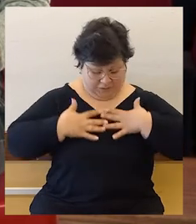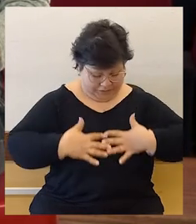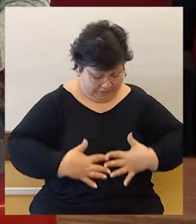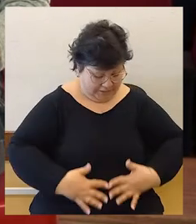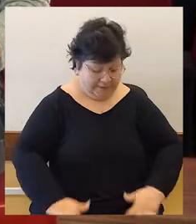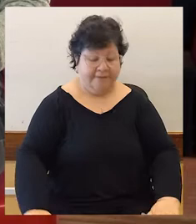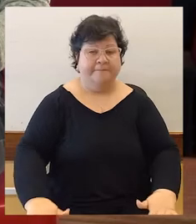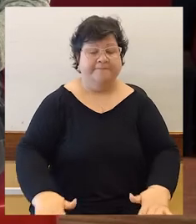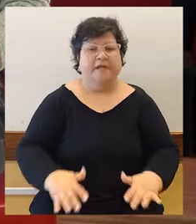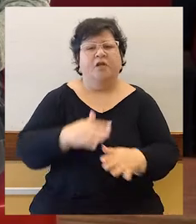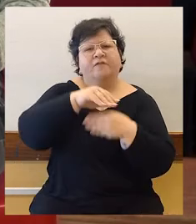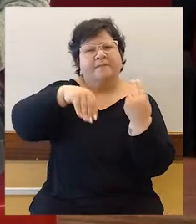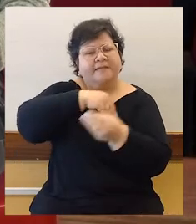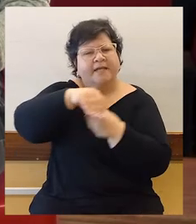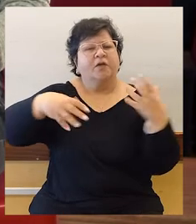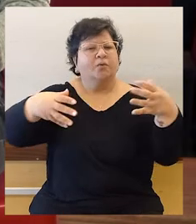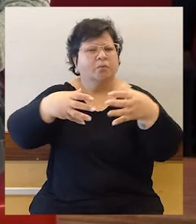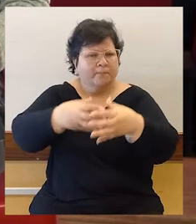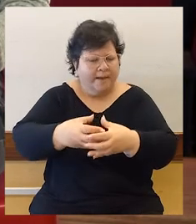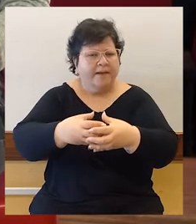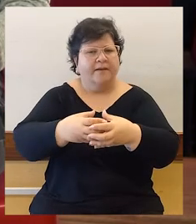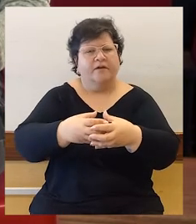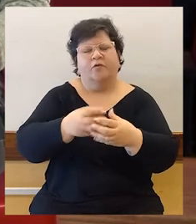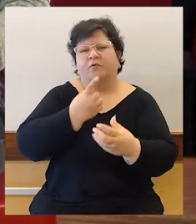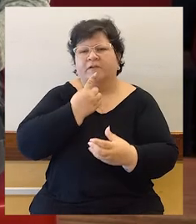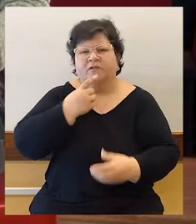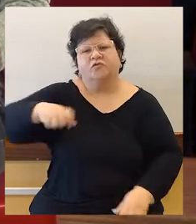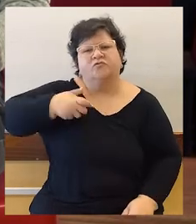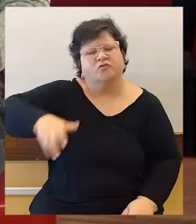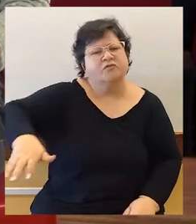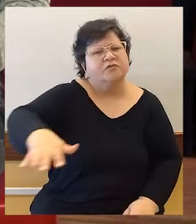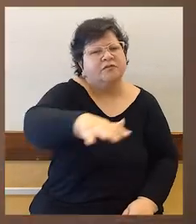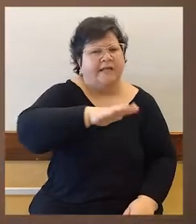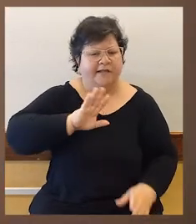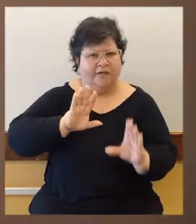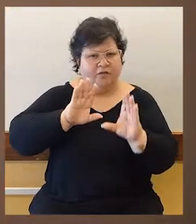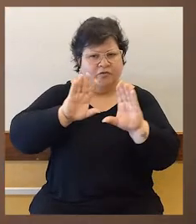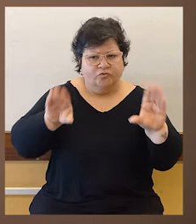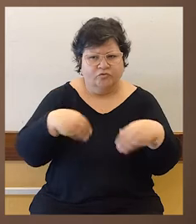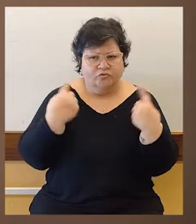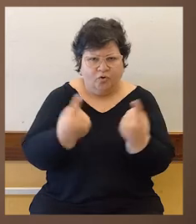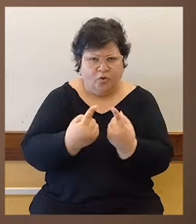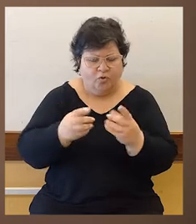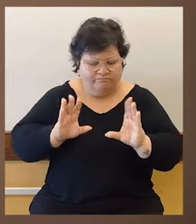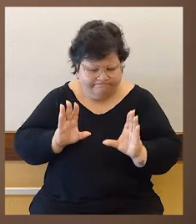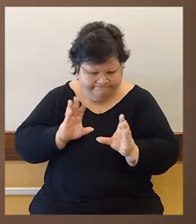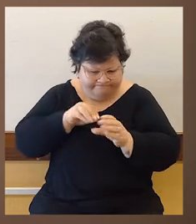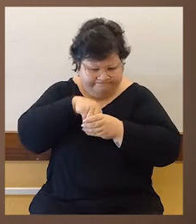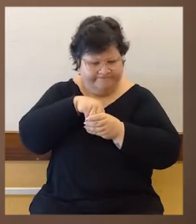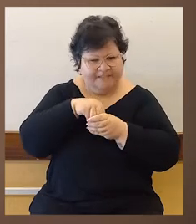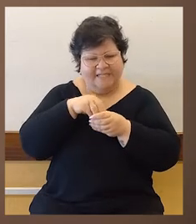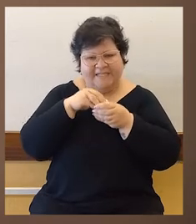familiar, lo grupal, lo social, lo político, todo forma parte de la salud mental de los